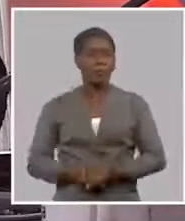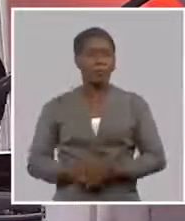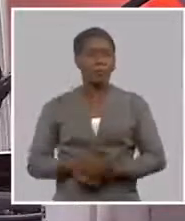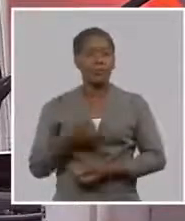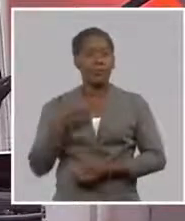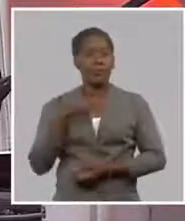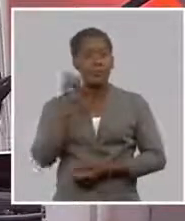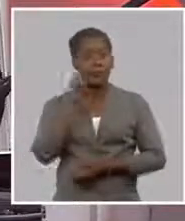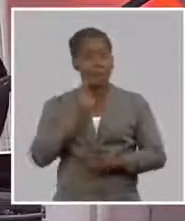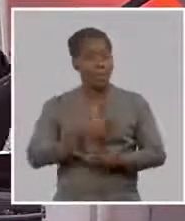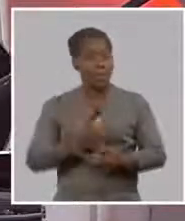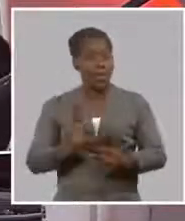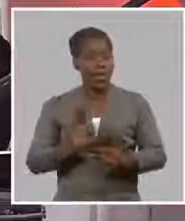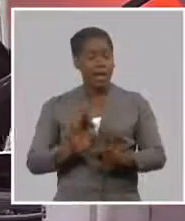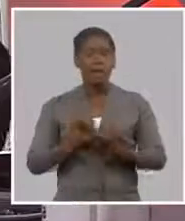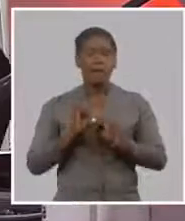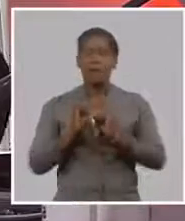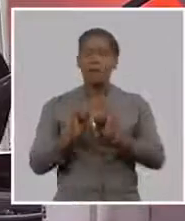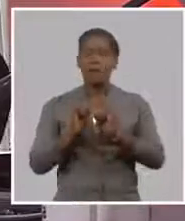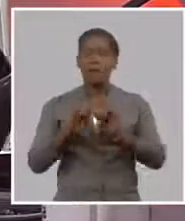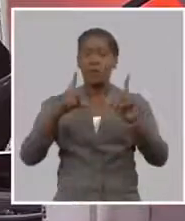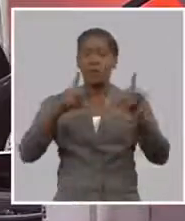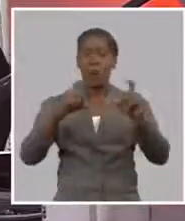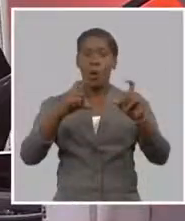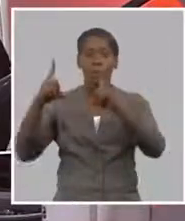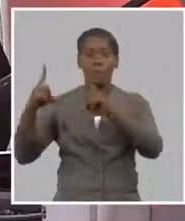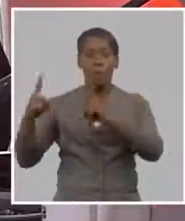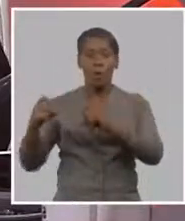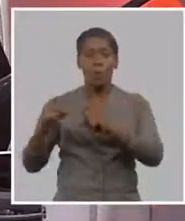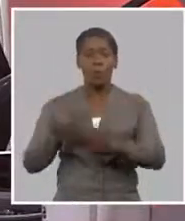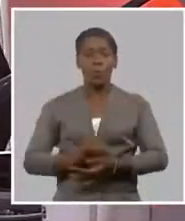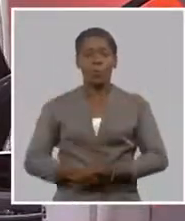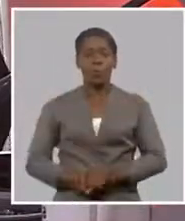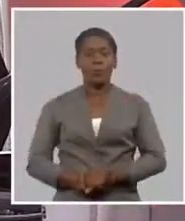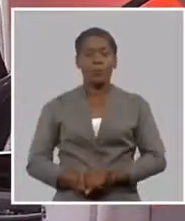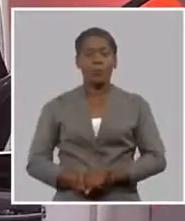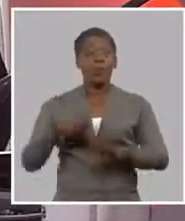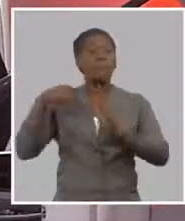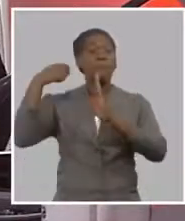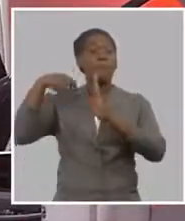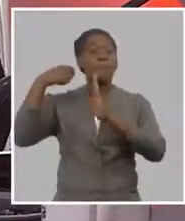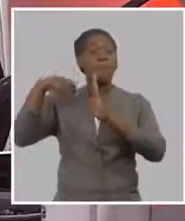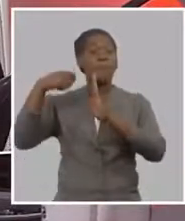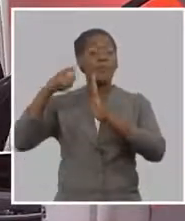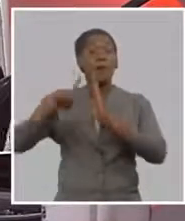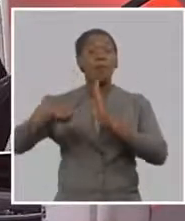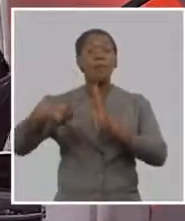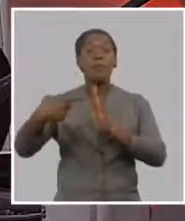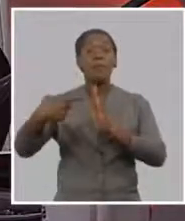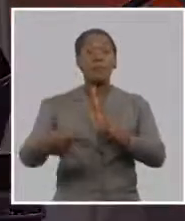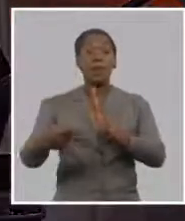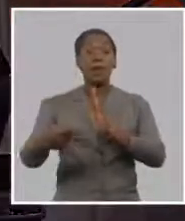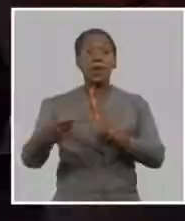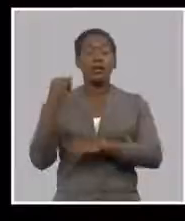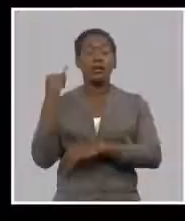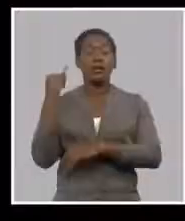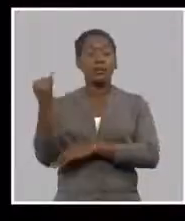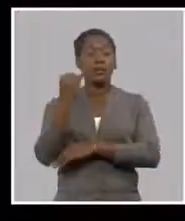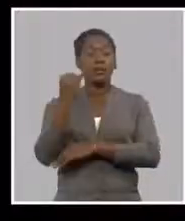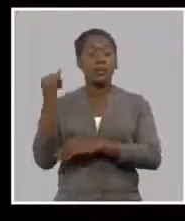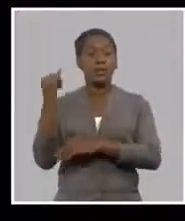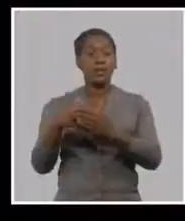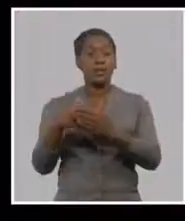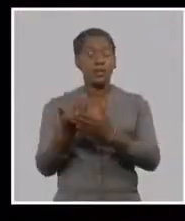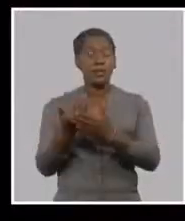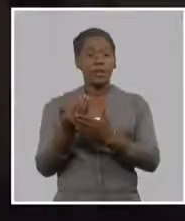nuestras imágenes del día hoy lo dedicamos al making of de un video que se estrenará mañana Día Internacional del Jazz